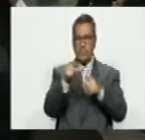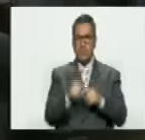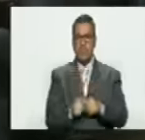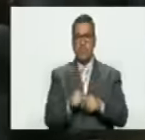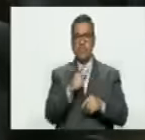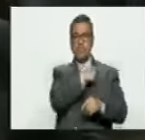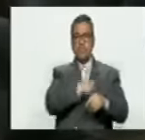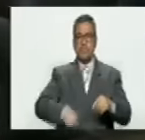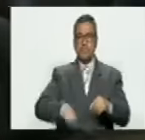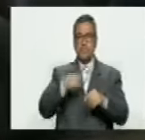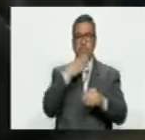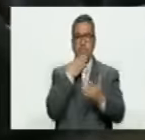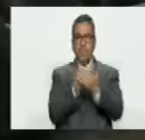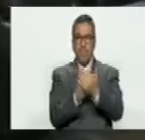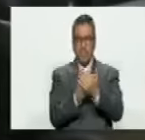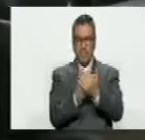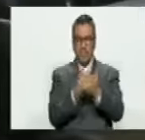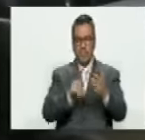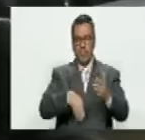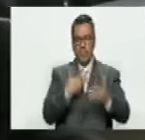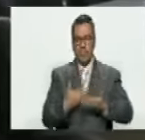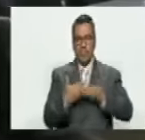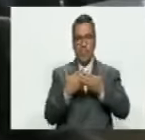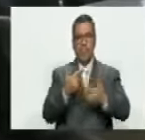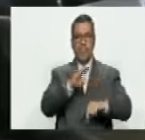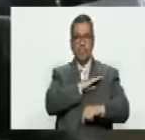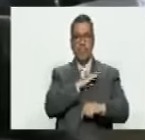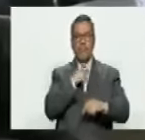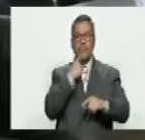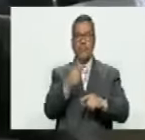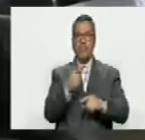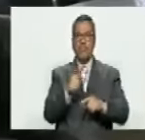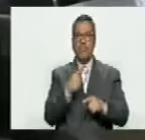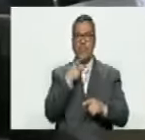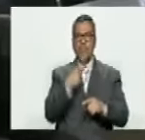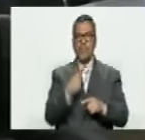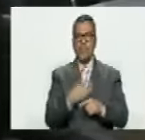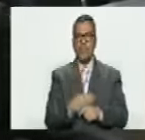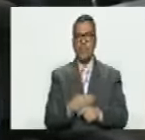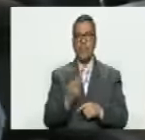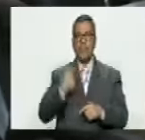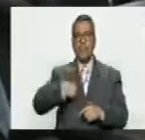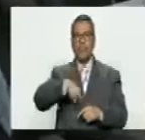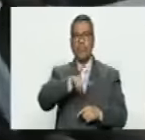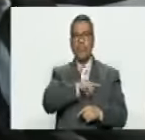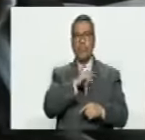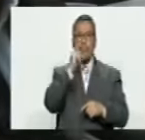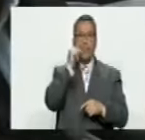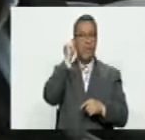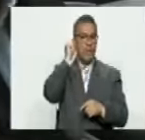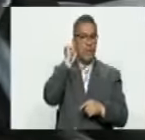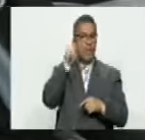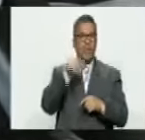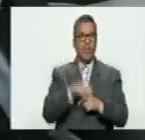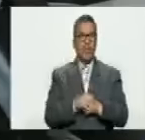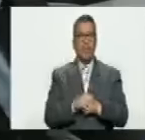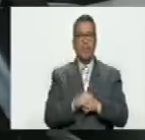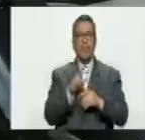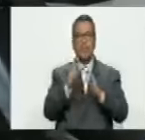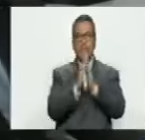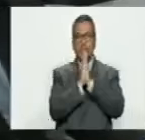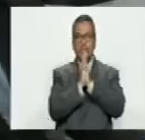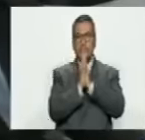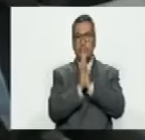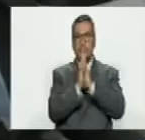presidente, gracias por concederlo, para pedirle a nosotros y a nosotras que, por